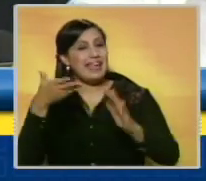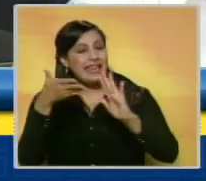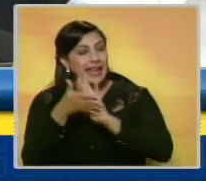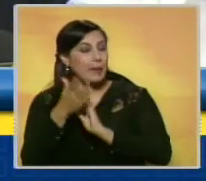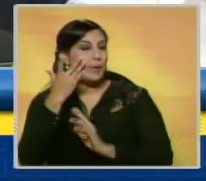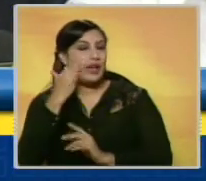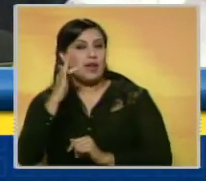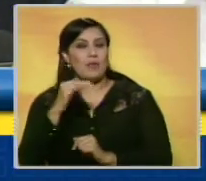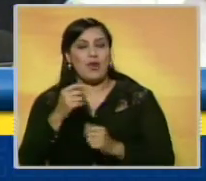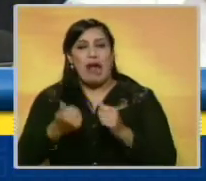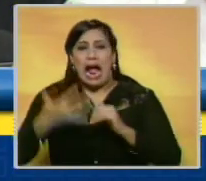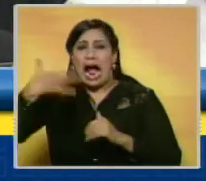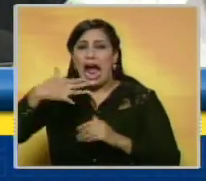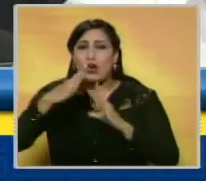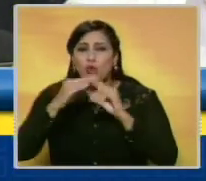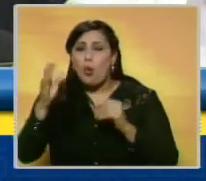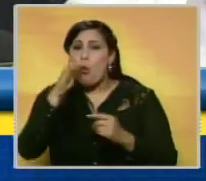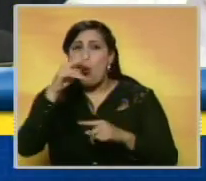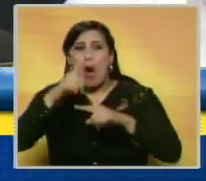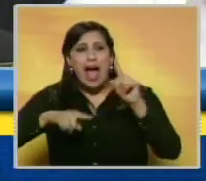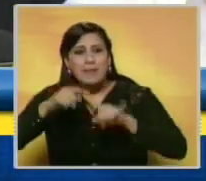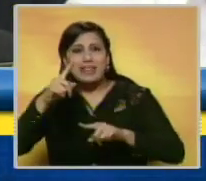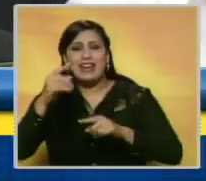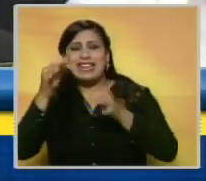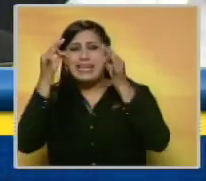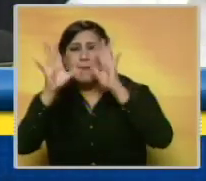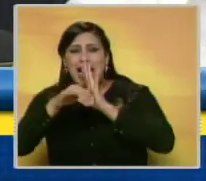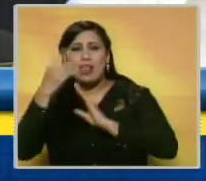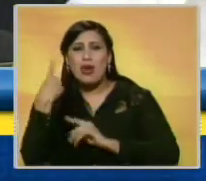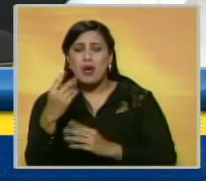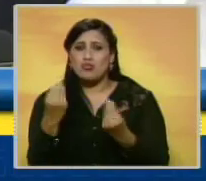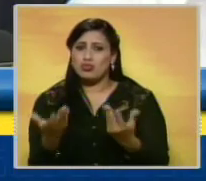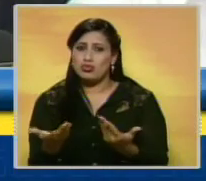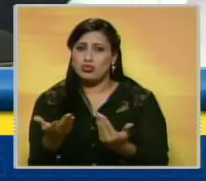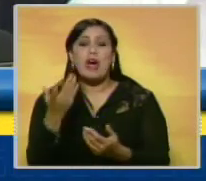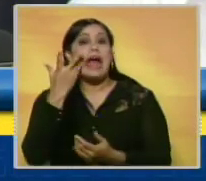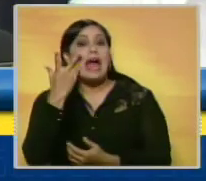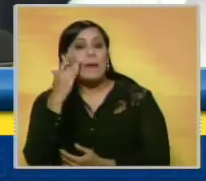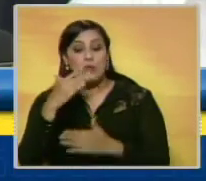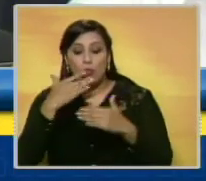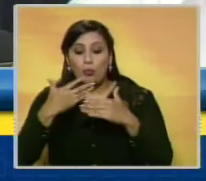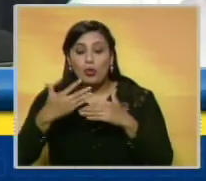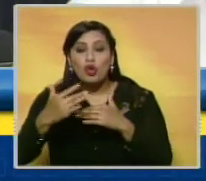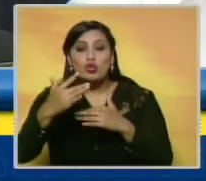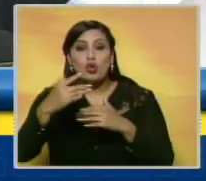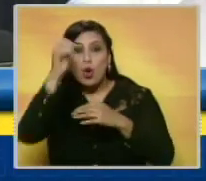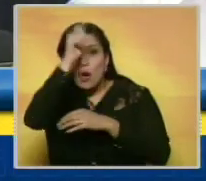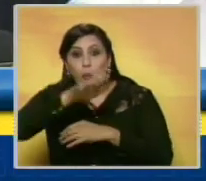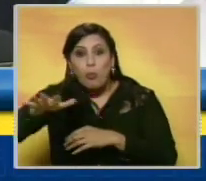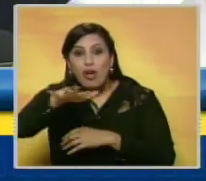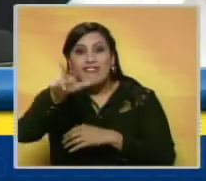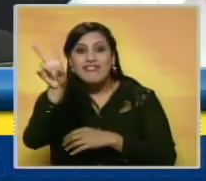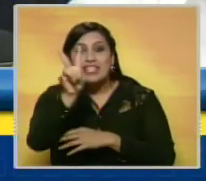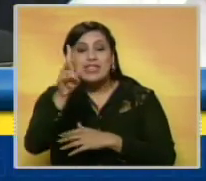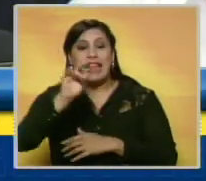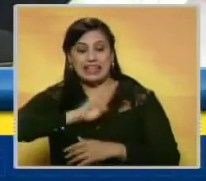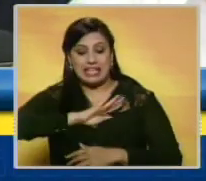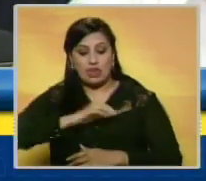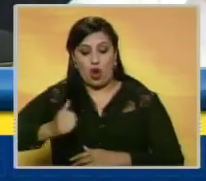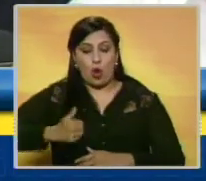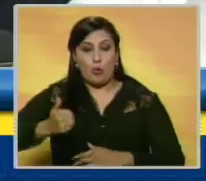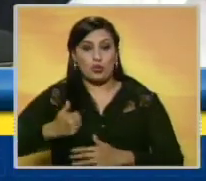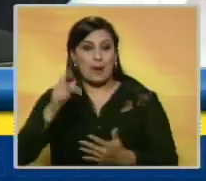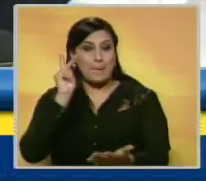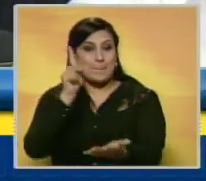cuales destacó la inflación, la escasez y la inseguridad. En ese sentido destacó que muy pronto, el pueblo venezolano tendrá la oportunidad